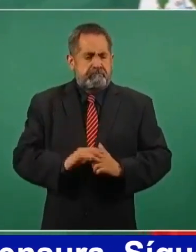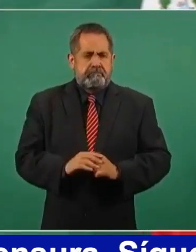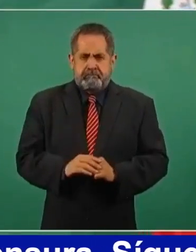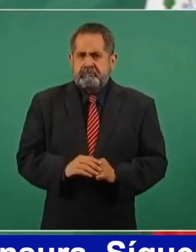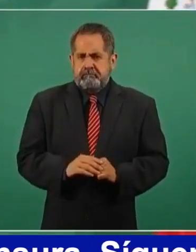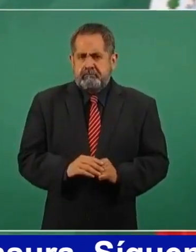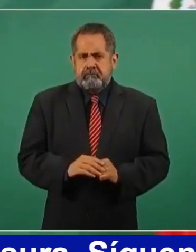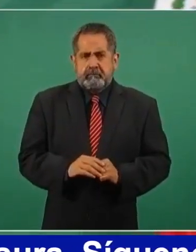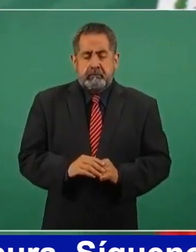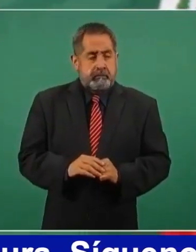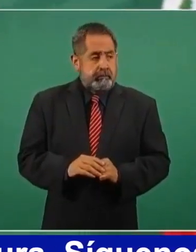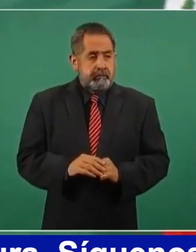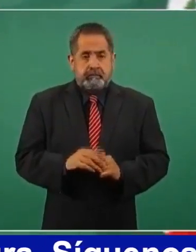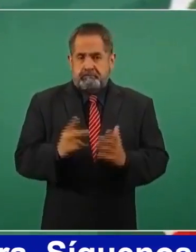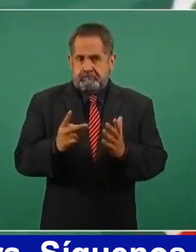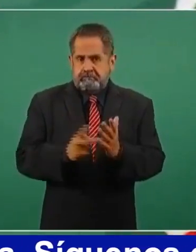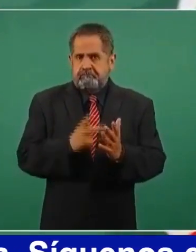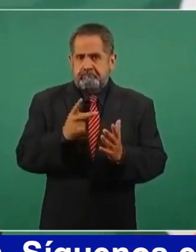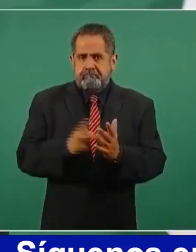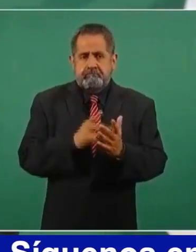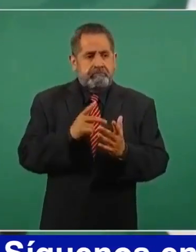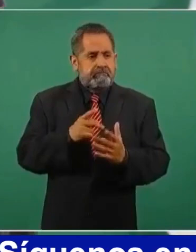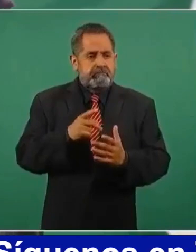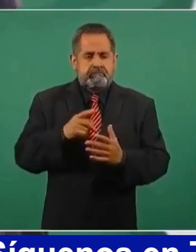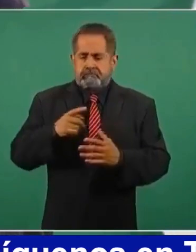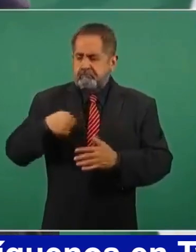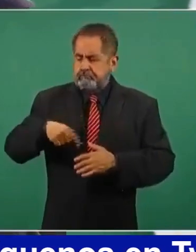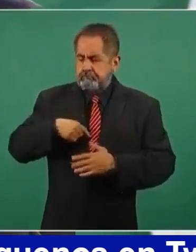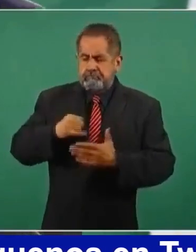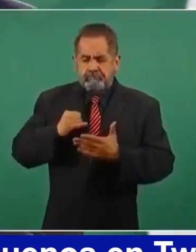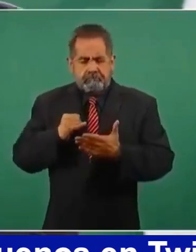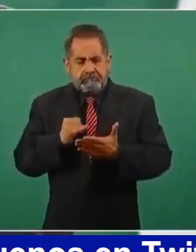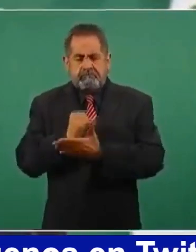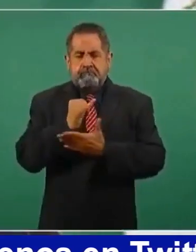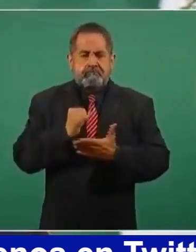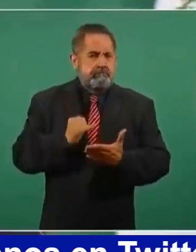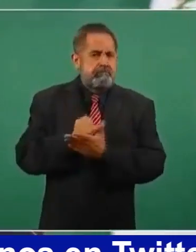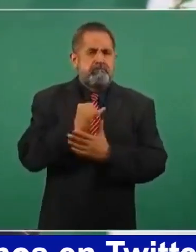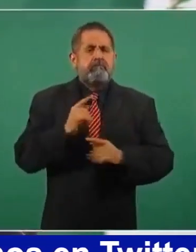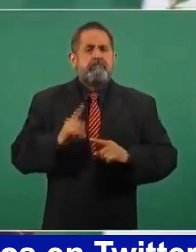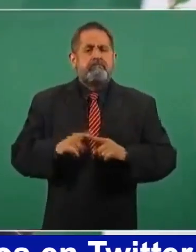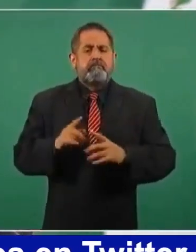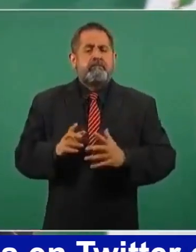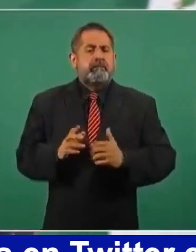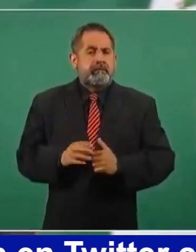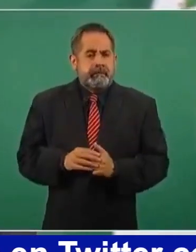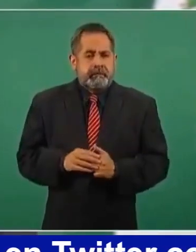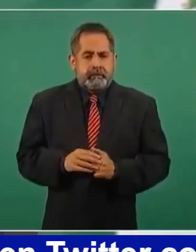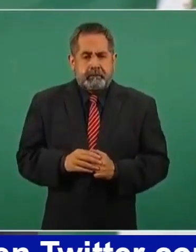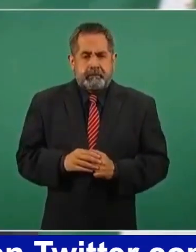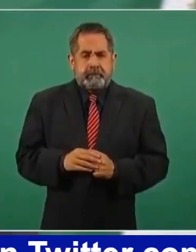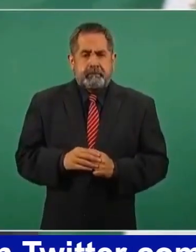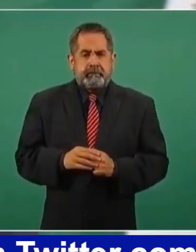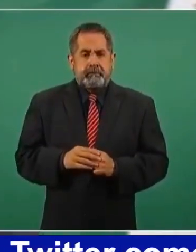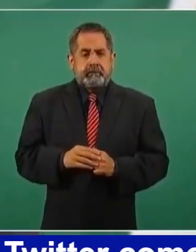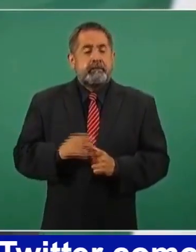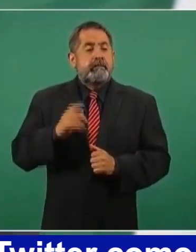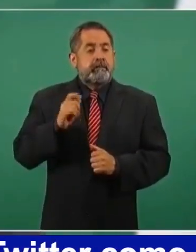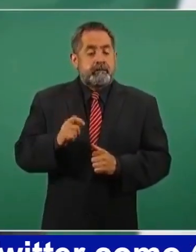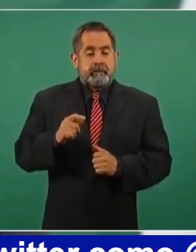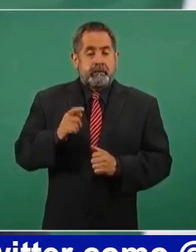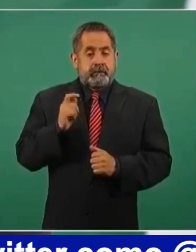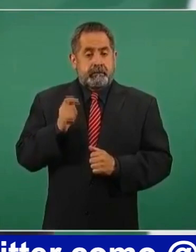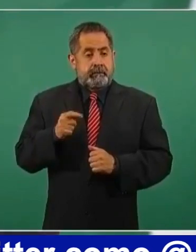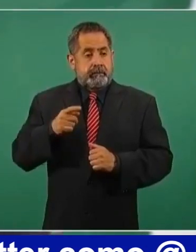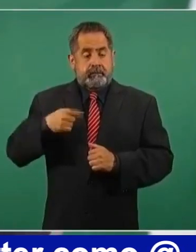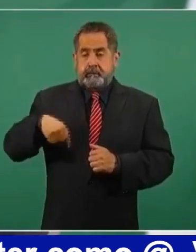en varias decisiones cuando se propuso